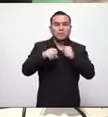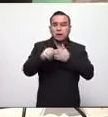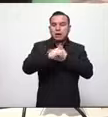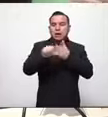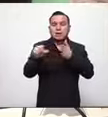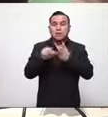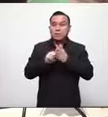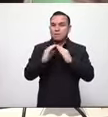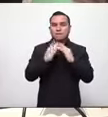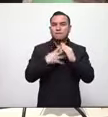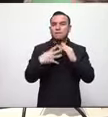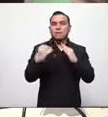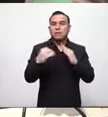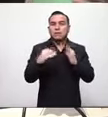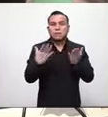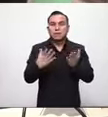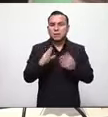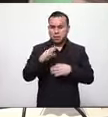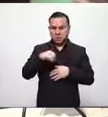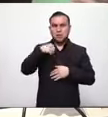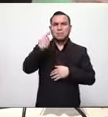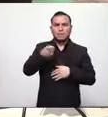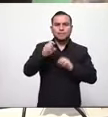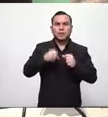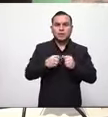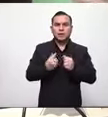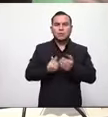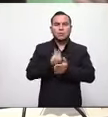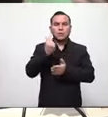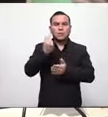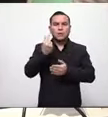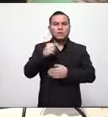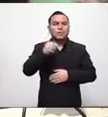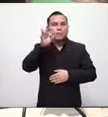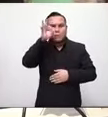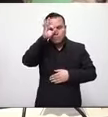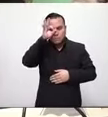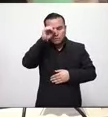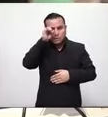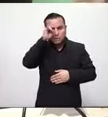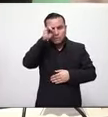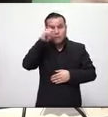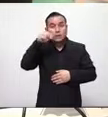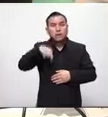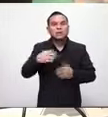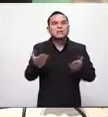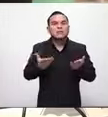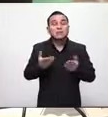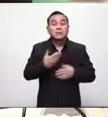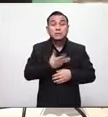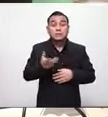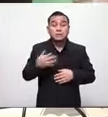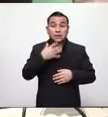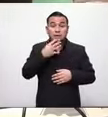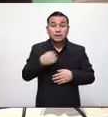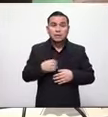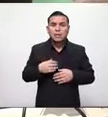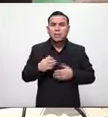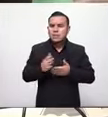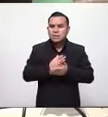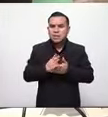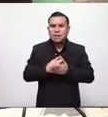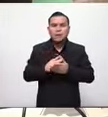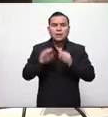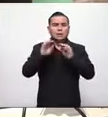legislativa luego si salieron y fueron a la UCA y ahora resulta que es porque no hay un buen internet